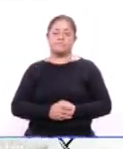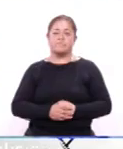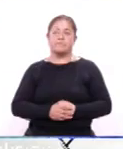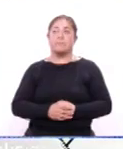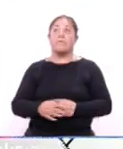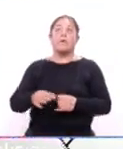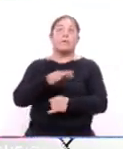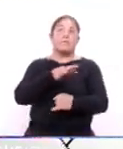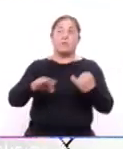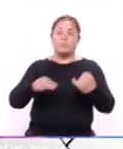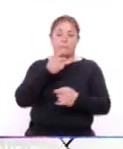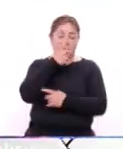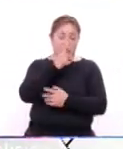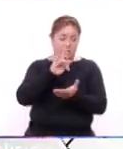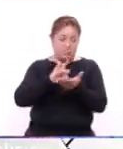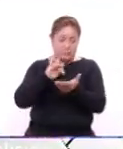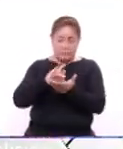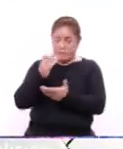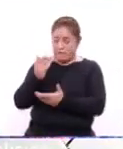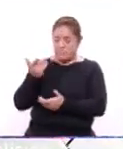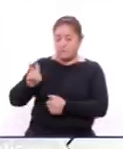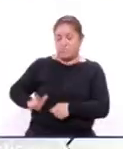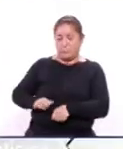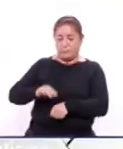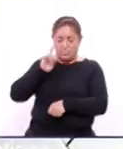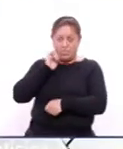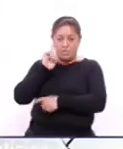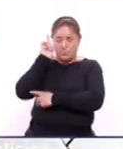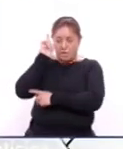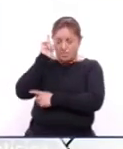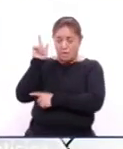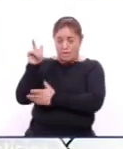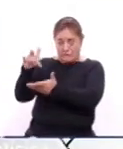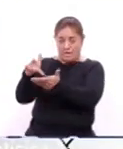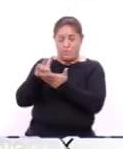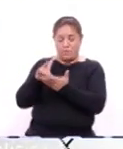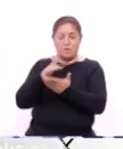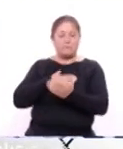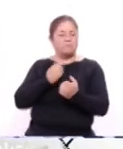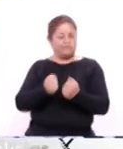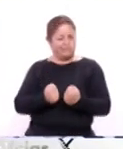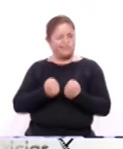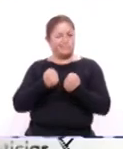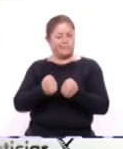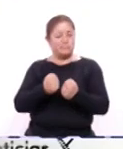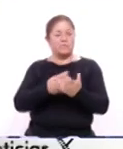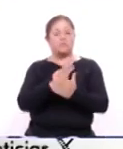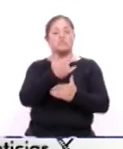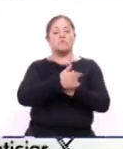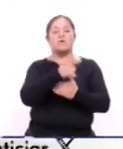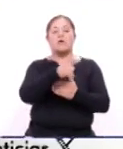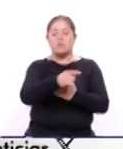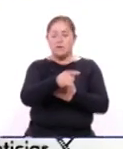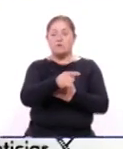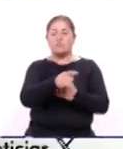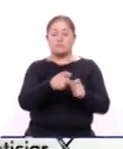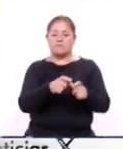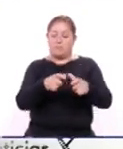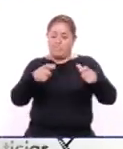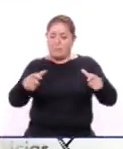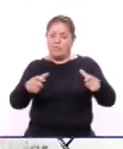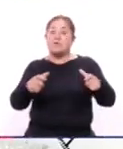Finalmente, agradecieron a la gobernadora Lorena Cuellar Cisneros el apoyo, que les ayudará a consolidar sus proyectos y mejorar su situación